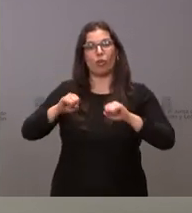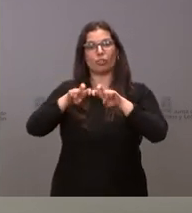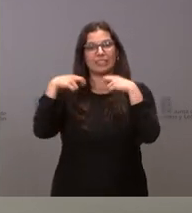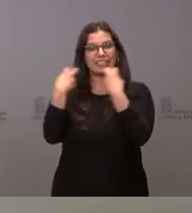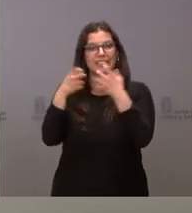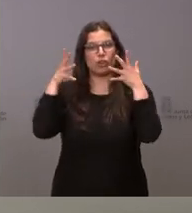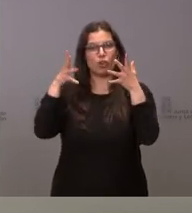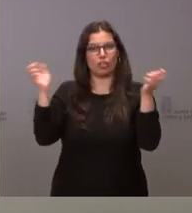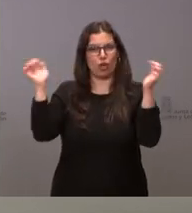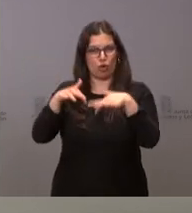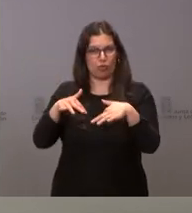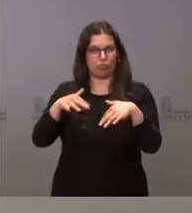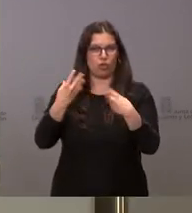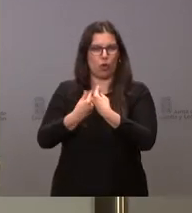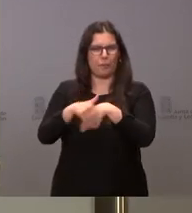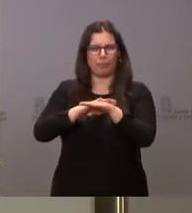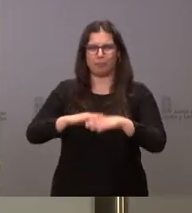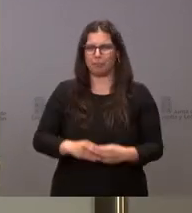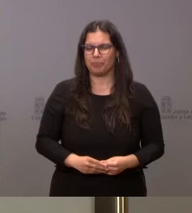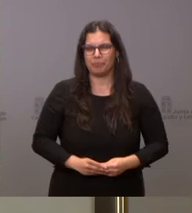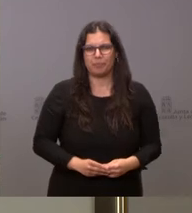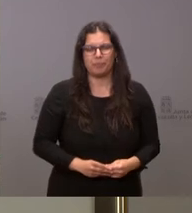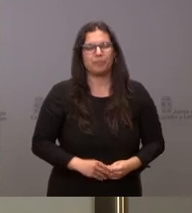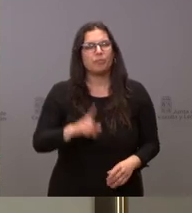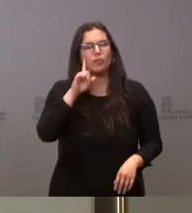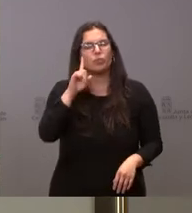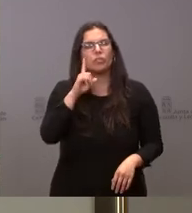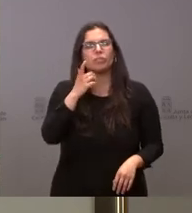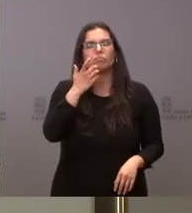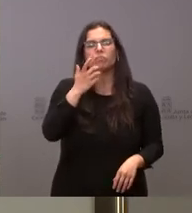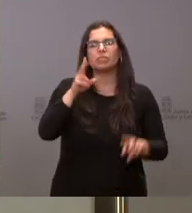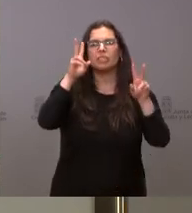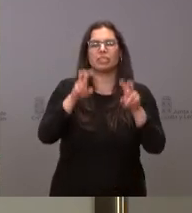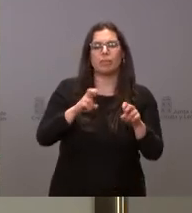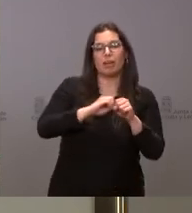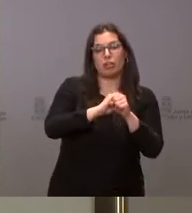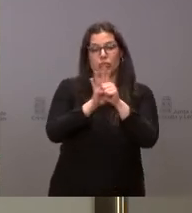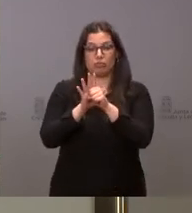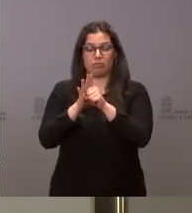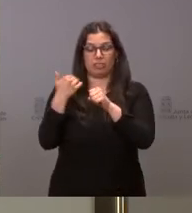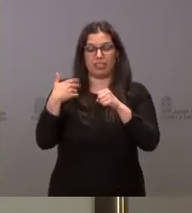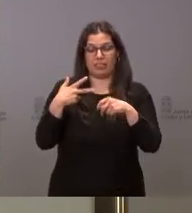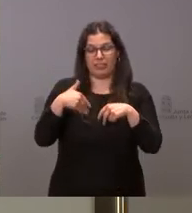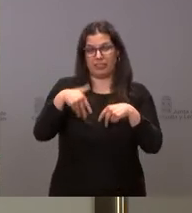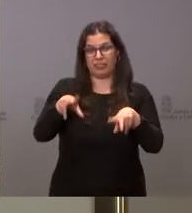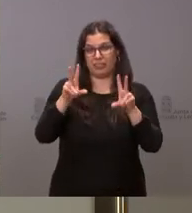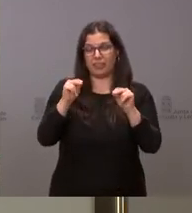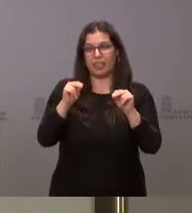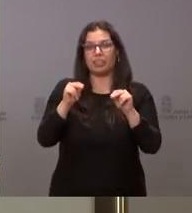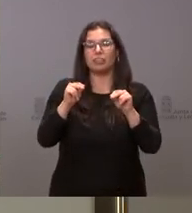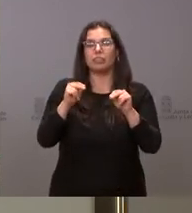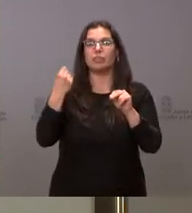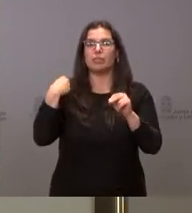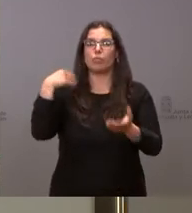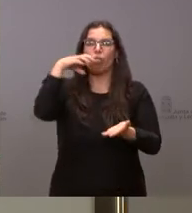estamos apoyando. Sí, no sé si este repunte de la pandemia, si se puede llamar así, está comprometiendo la atención primaria, la